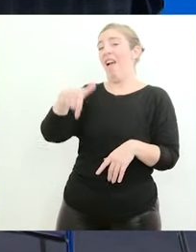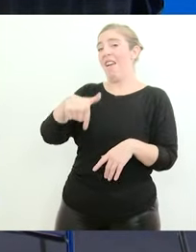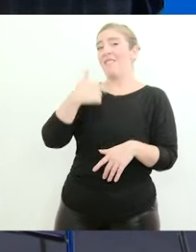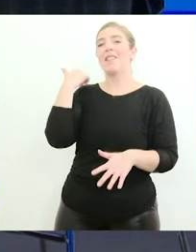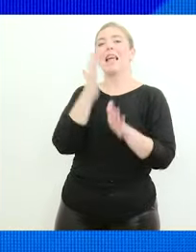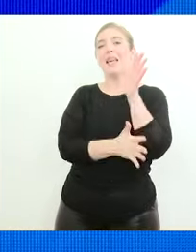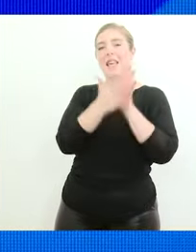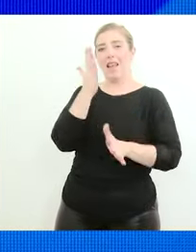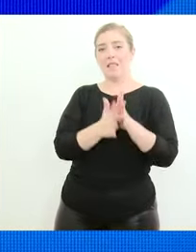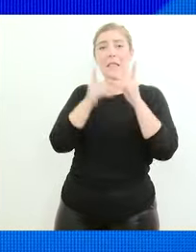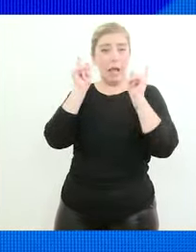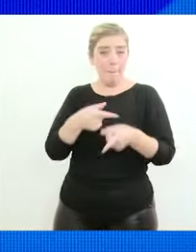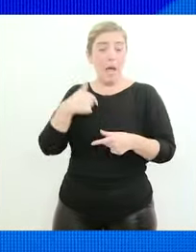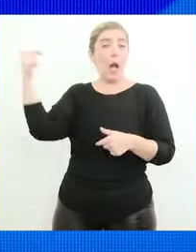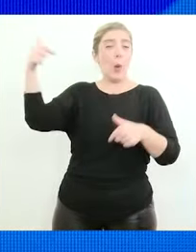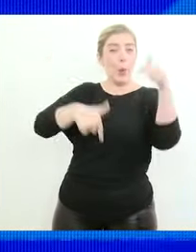otros países a tratarse acá